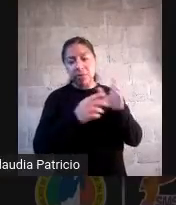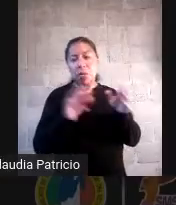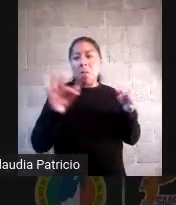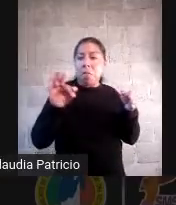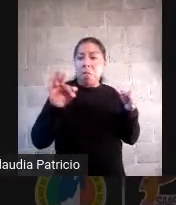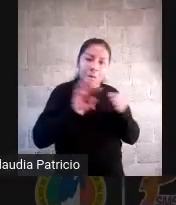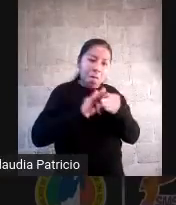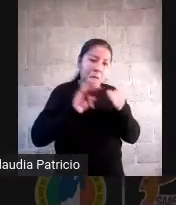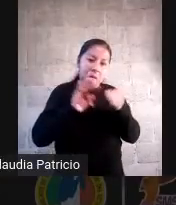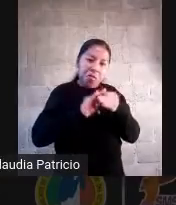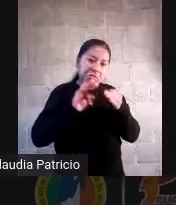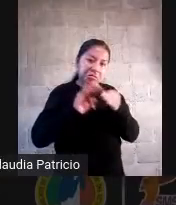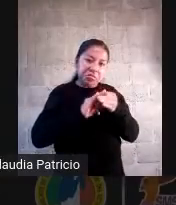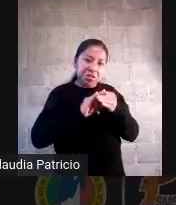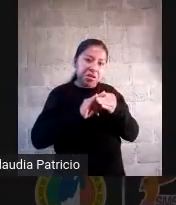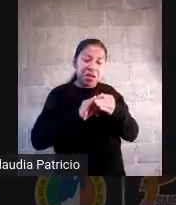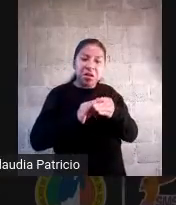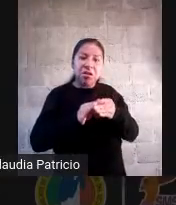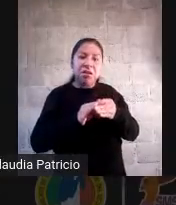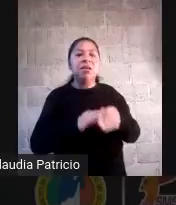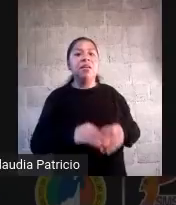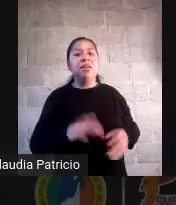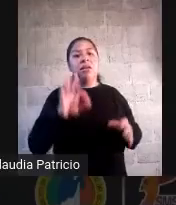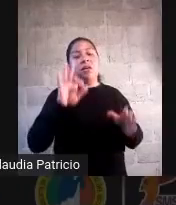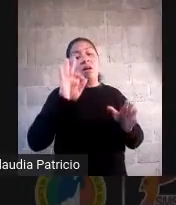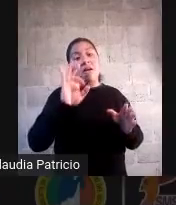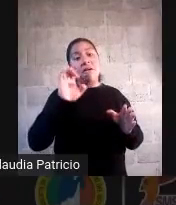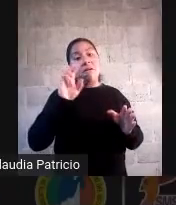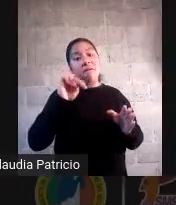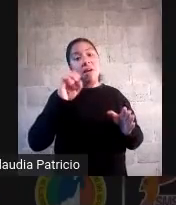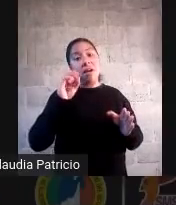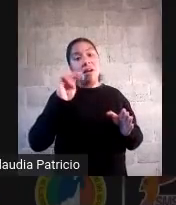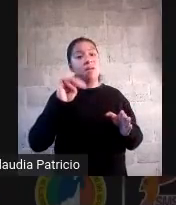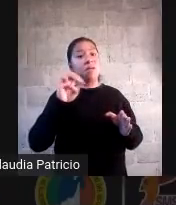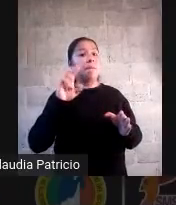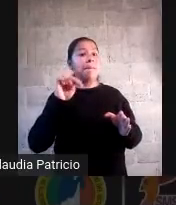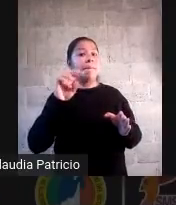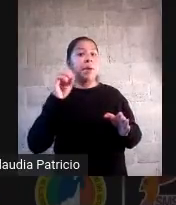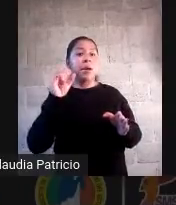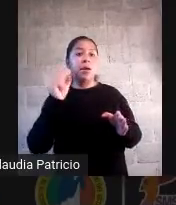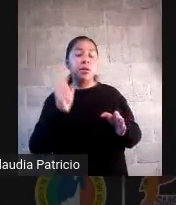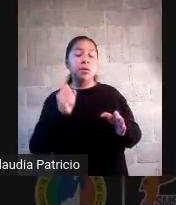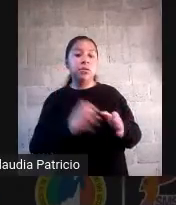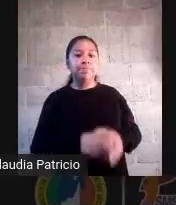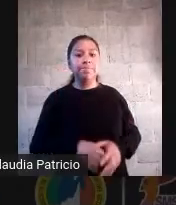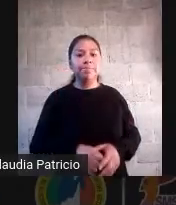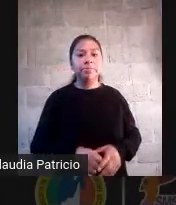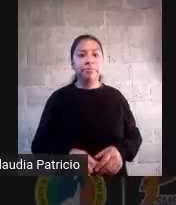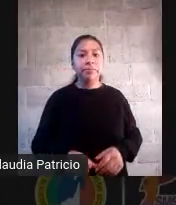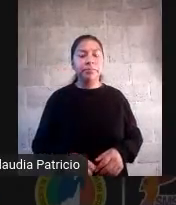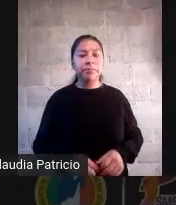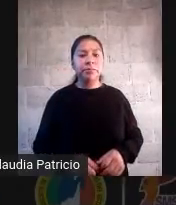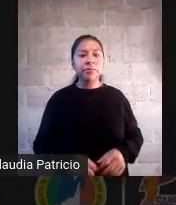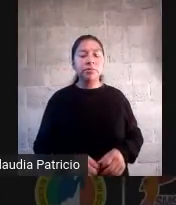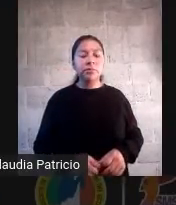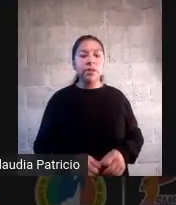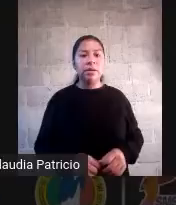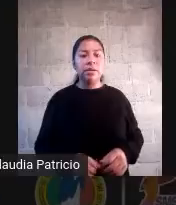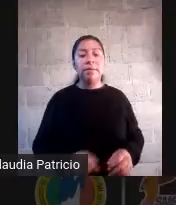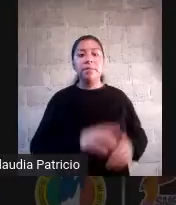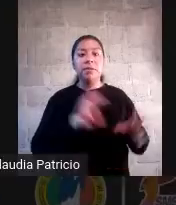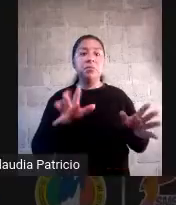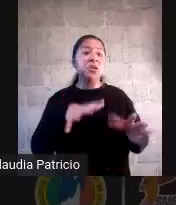yo sé que estaba en inglés pero deja ver bien claro que cuando un niño le interesa porque las arañas tejen su tela